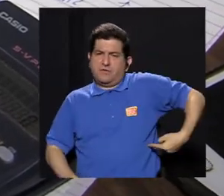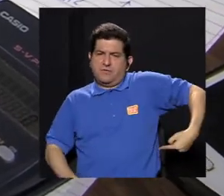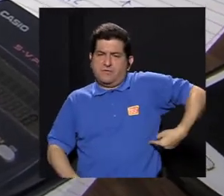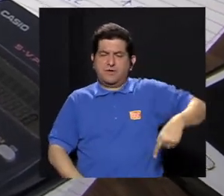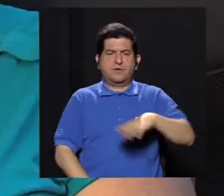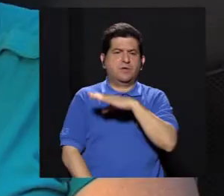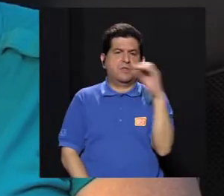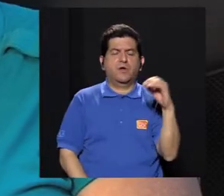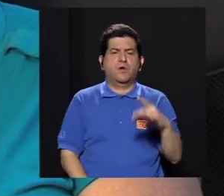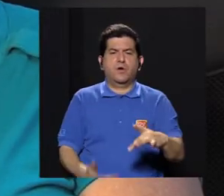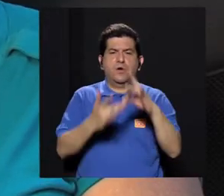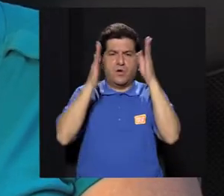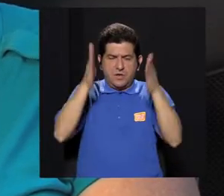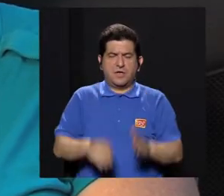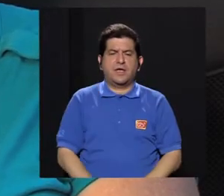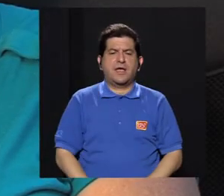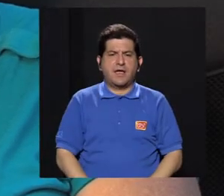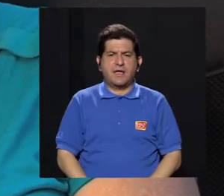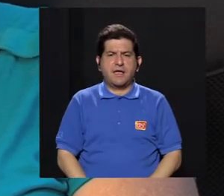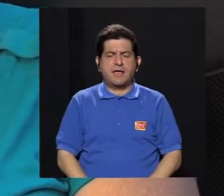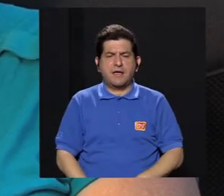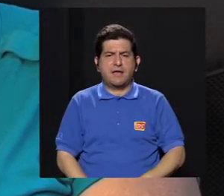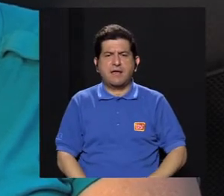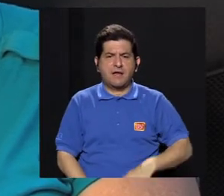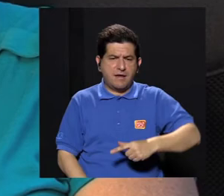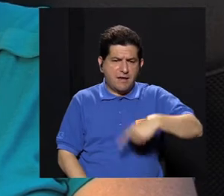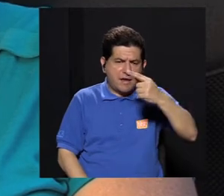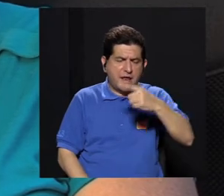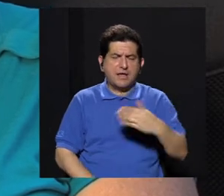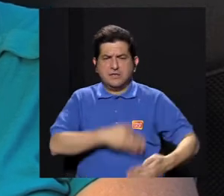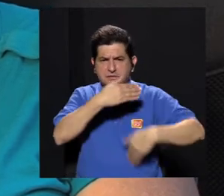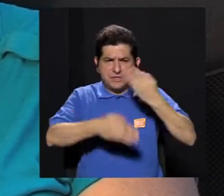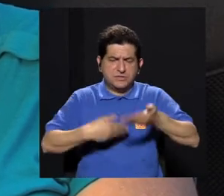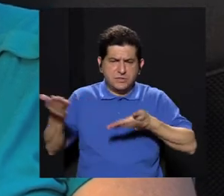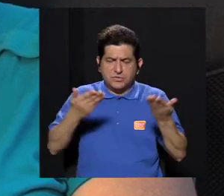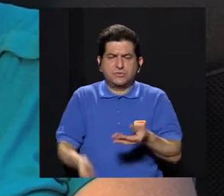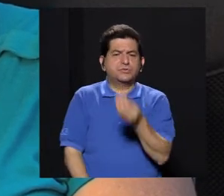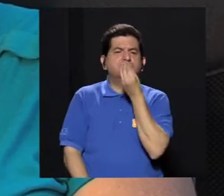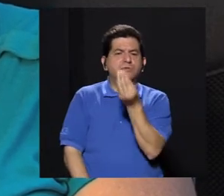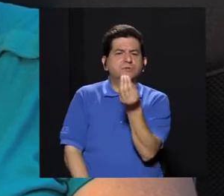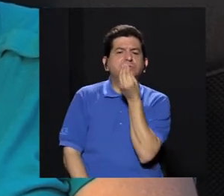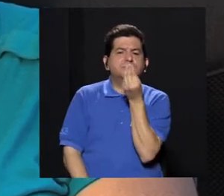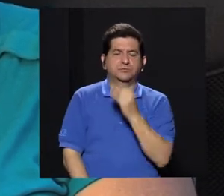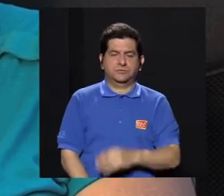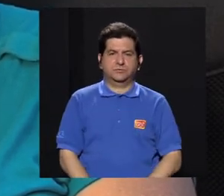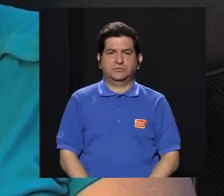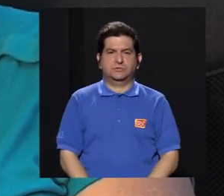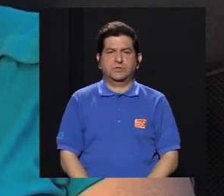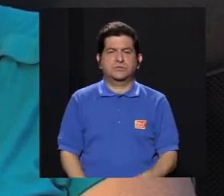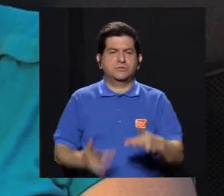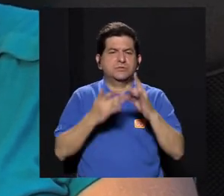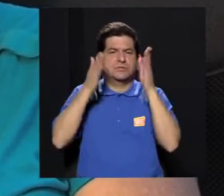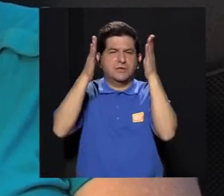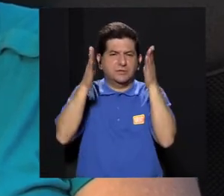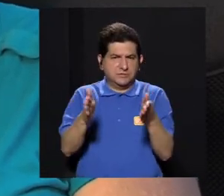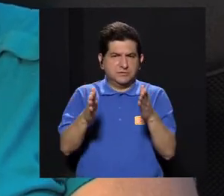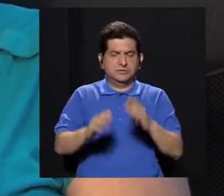enfermedad renal, expertas en gerencia y gestión de servicios de alimentación,